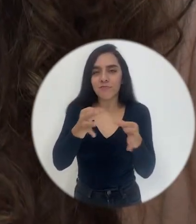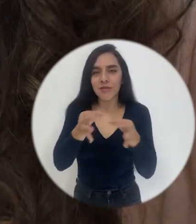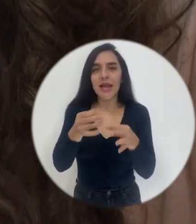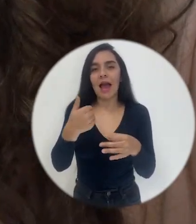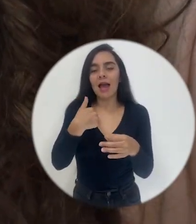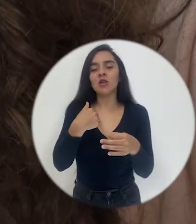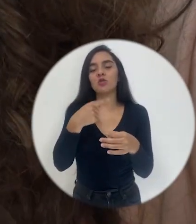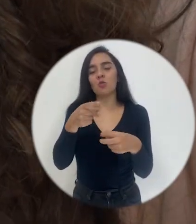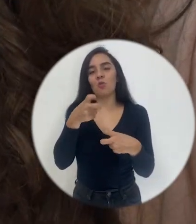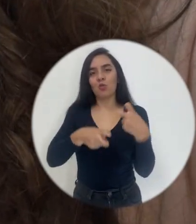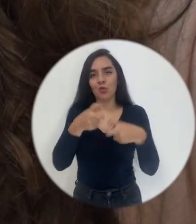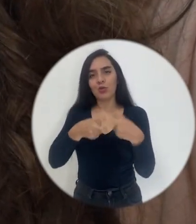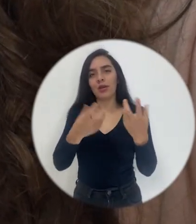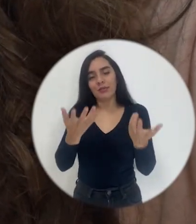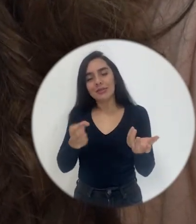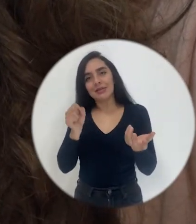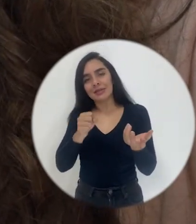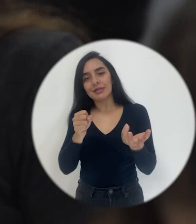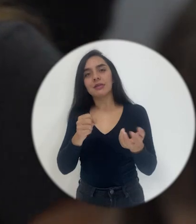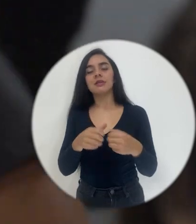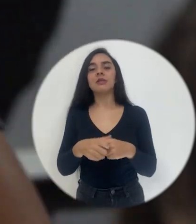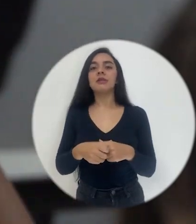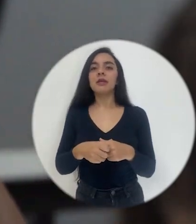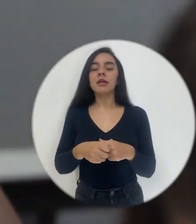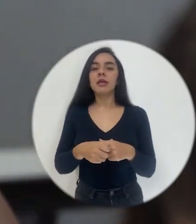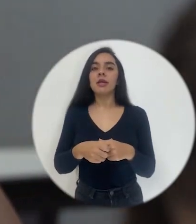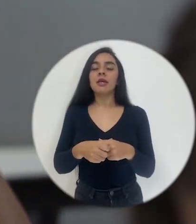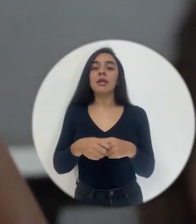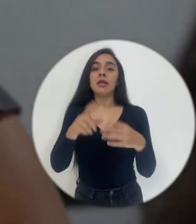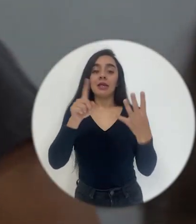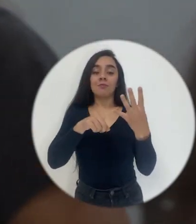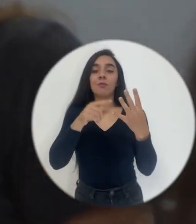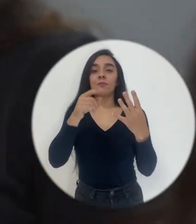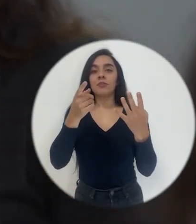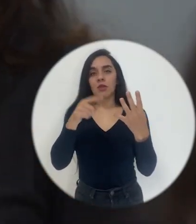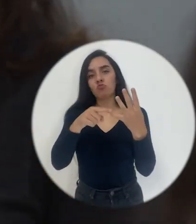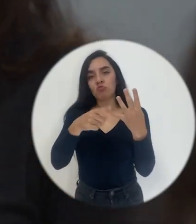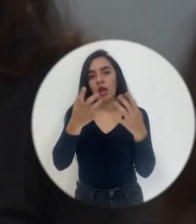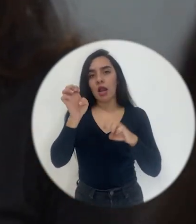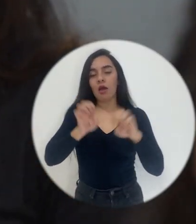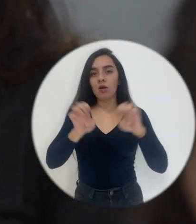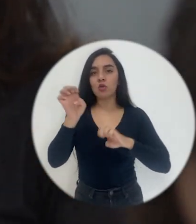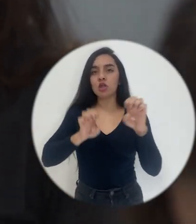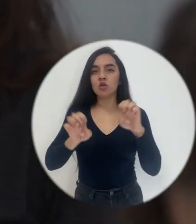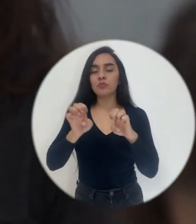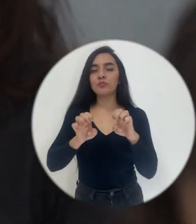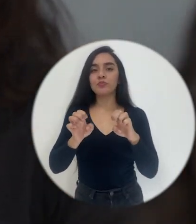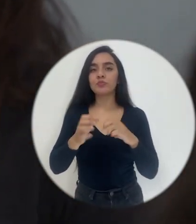su problemática. Y, por último, la evaluación.